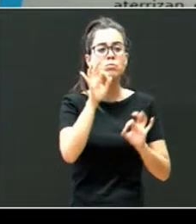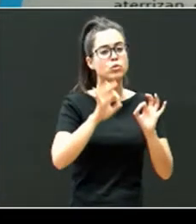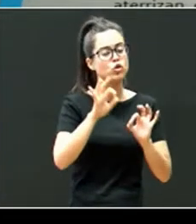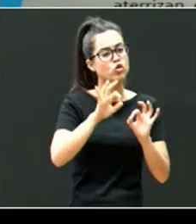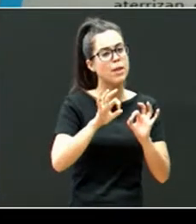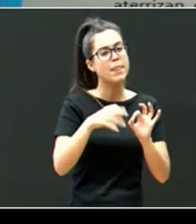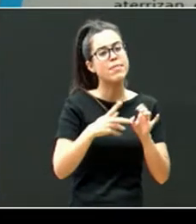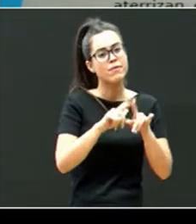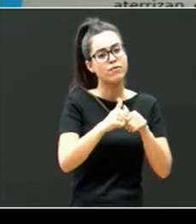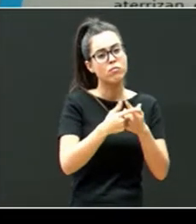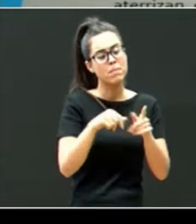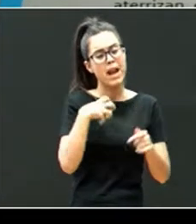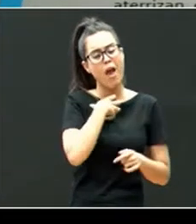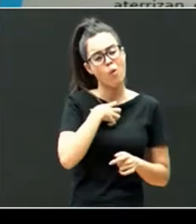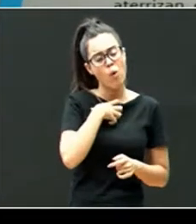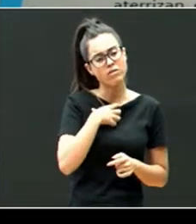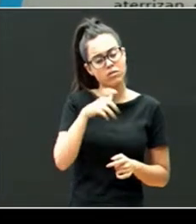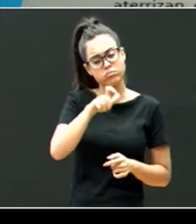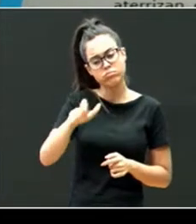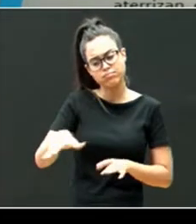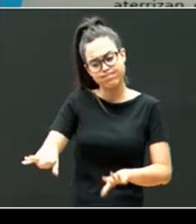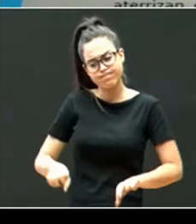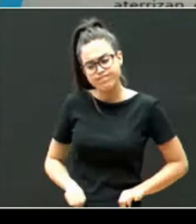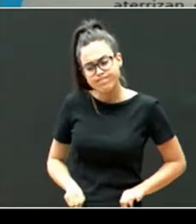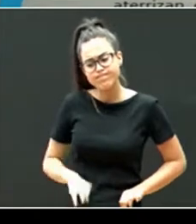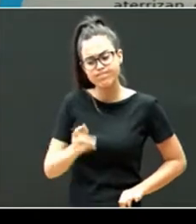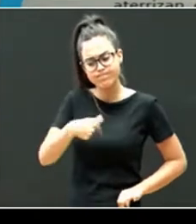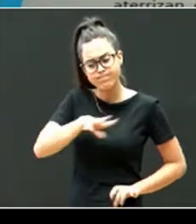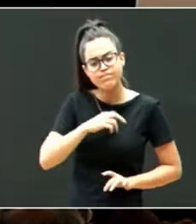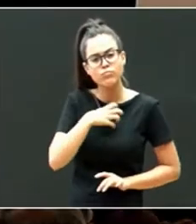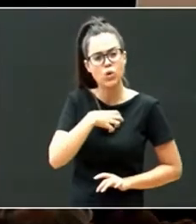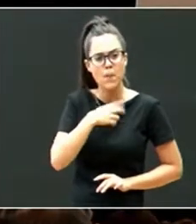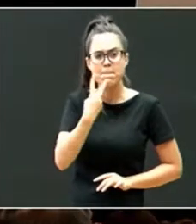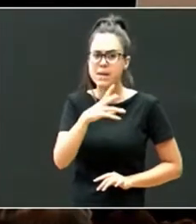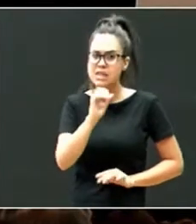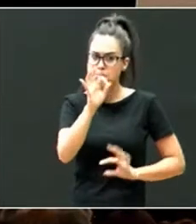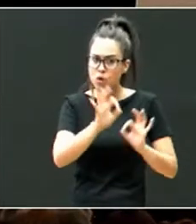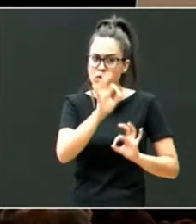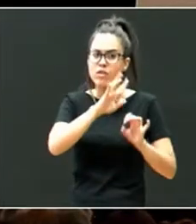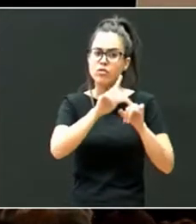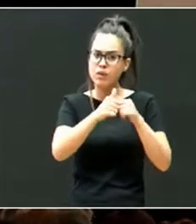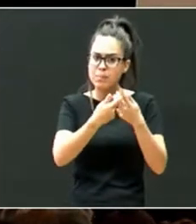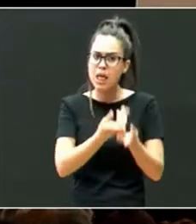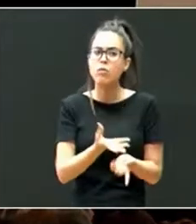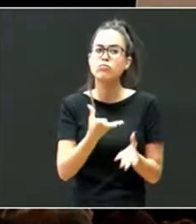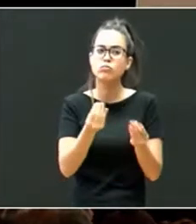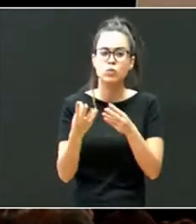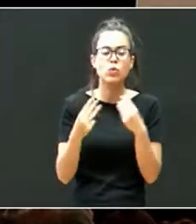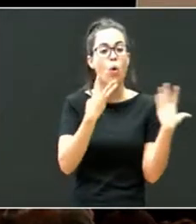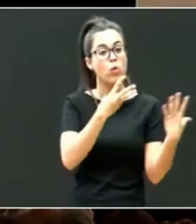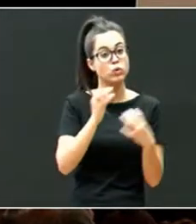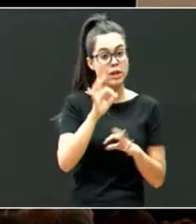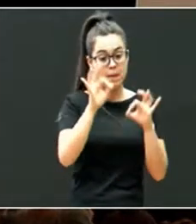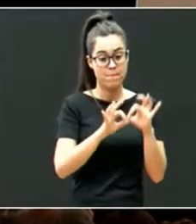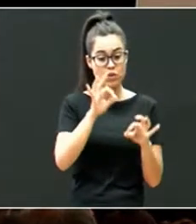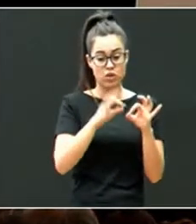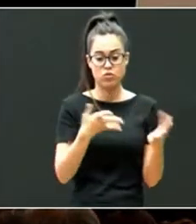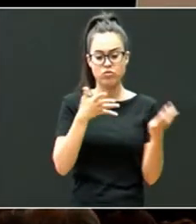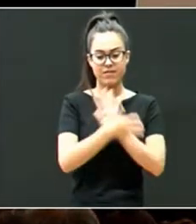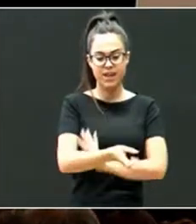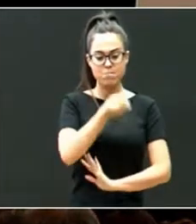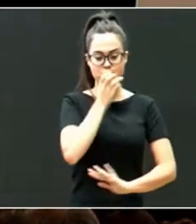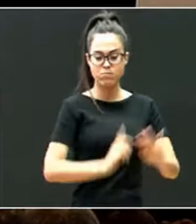familia. Entonces, bueno, creo que es una cifra, un 20%, que debemos de tener en cuenta. Aunque hay un 80%, que no, hay un 20%, que sí.